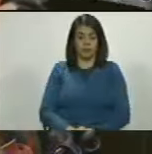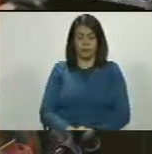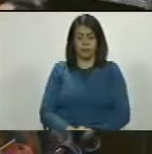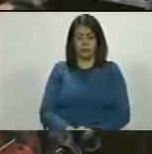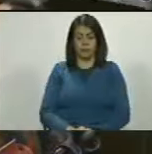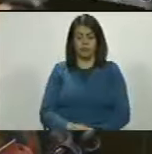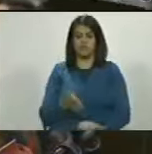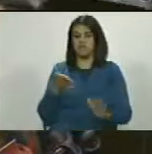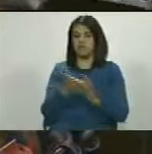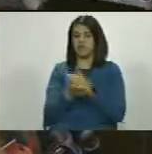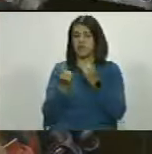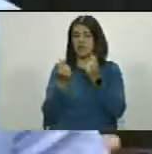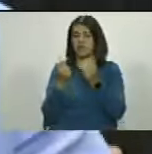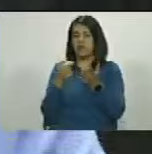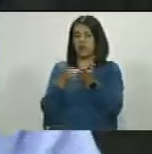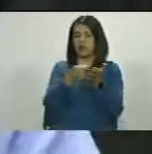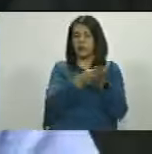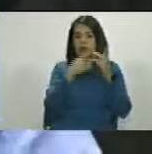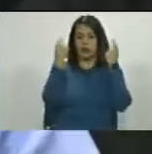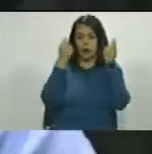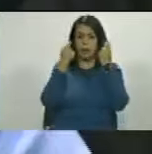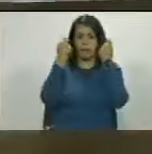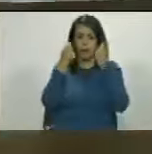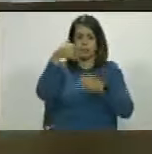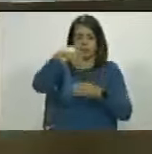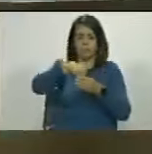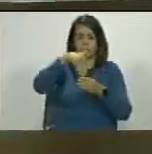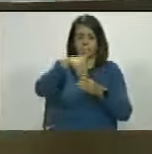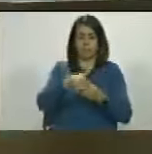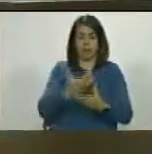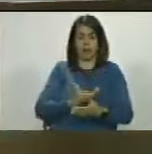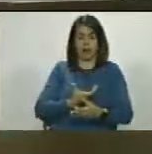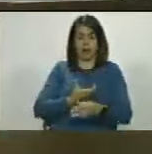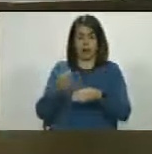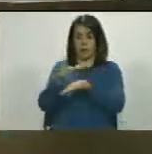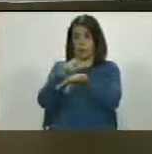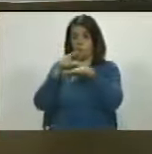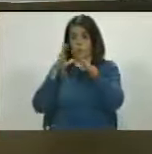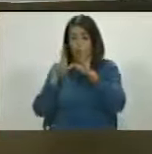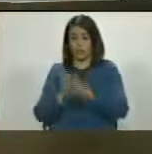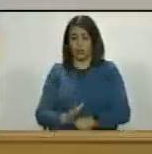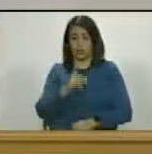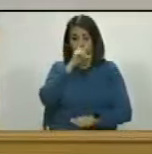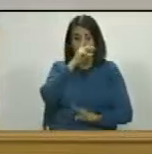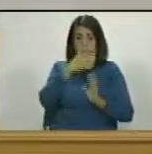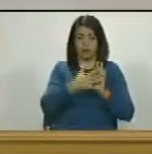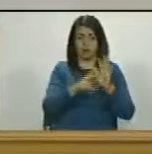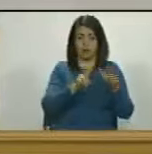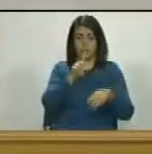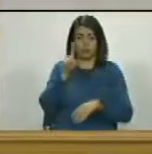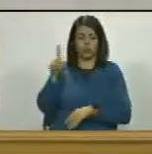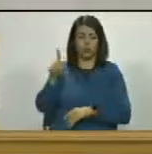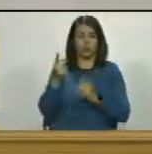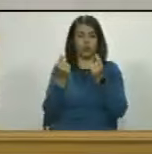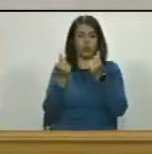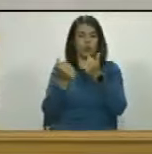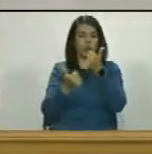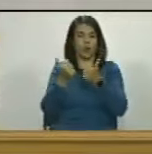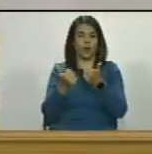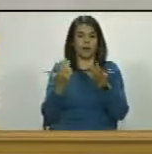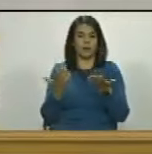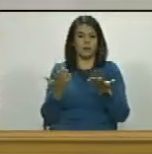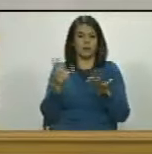con qué dinero se financiaron las campañas para las elecciones de alcaldes y gobernadores del año 2021 con qué dinero